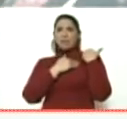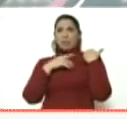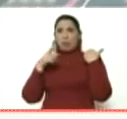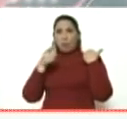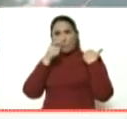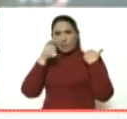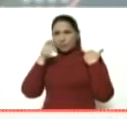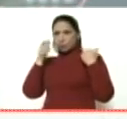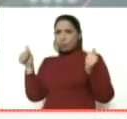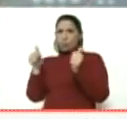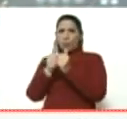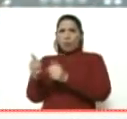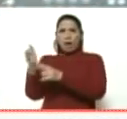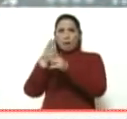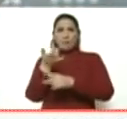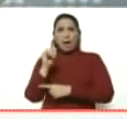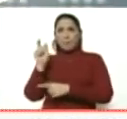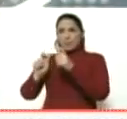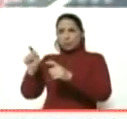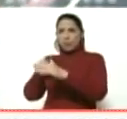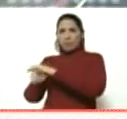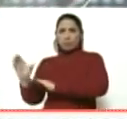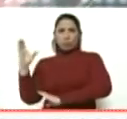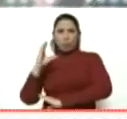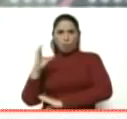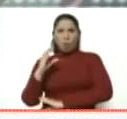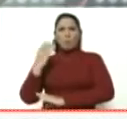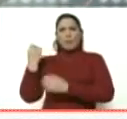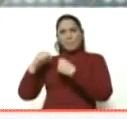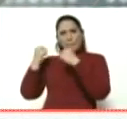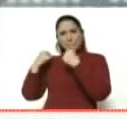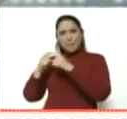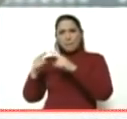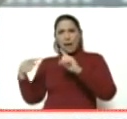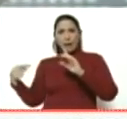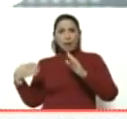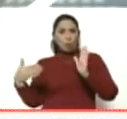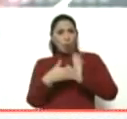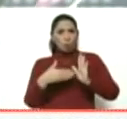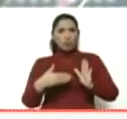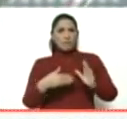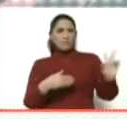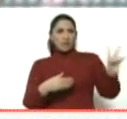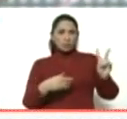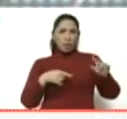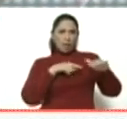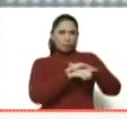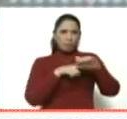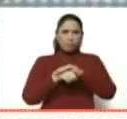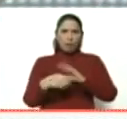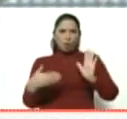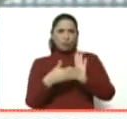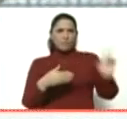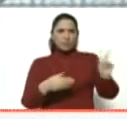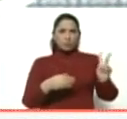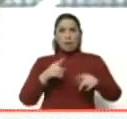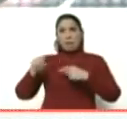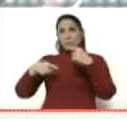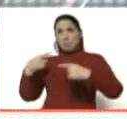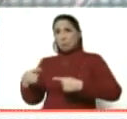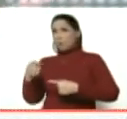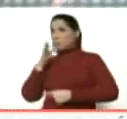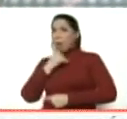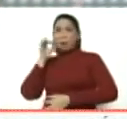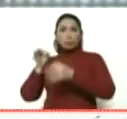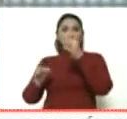gente en Colombia, que se estaban entrenando para entrar en Venezuela, luego el señor ni siquiera pasa por la justicia colombiana,